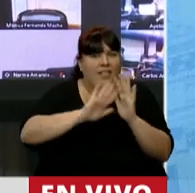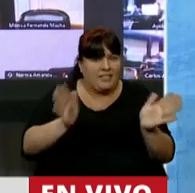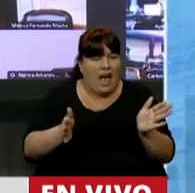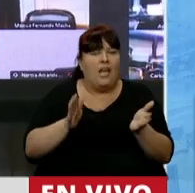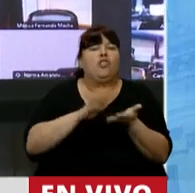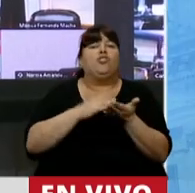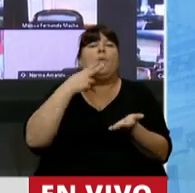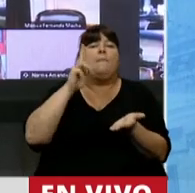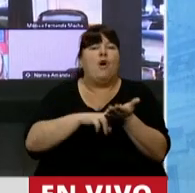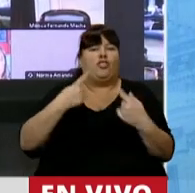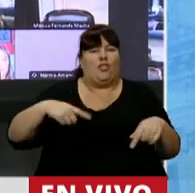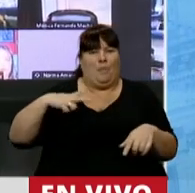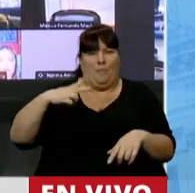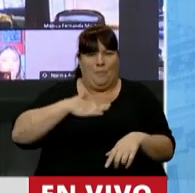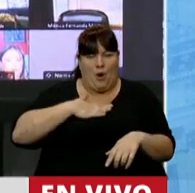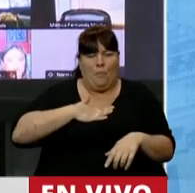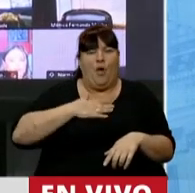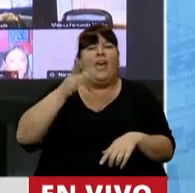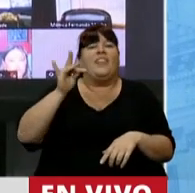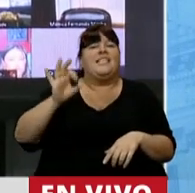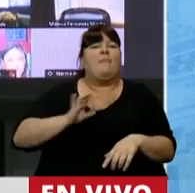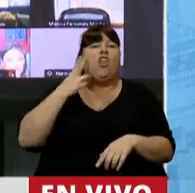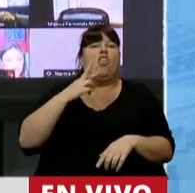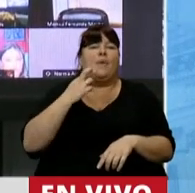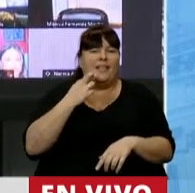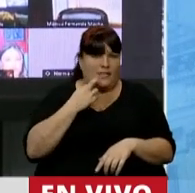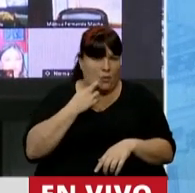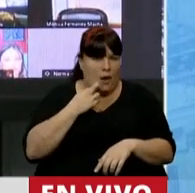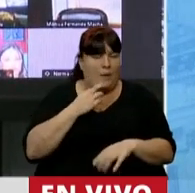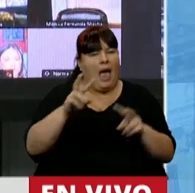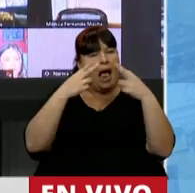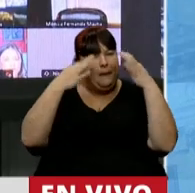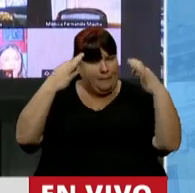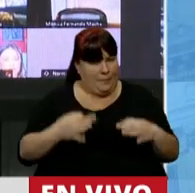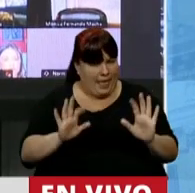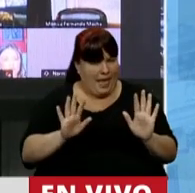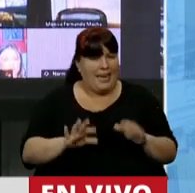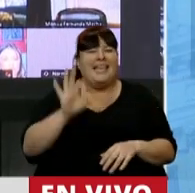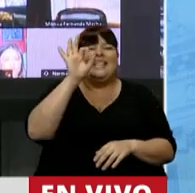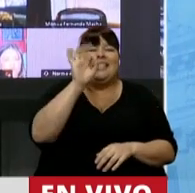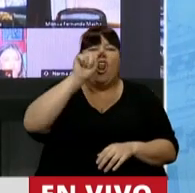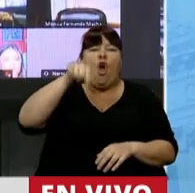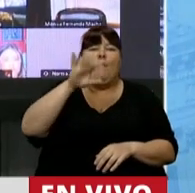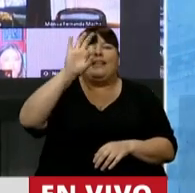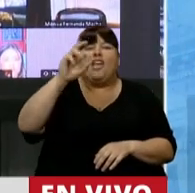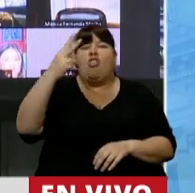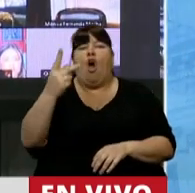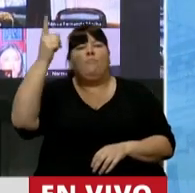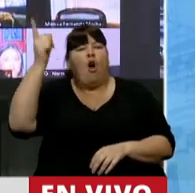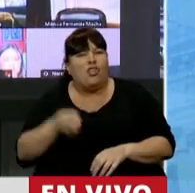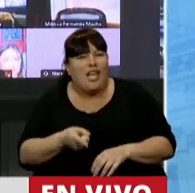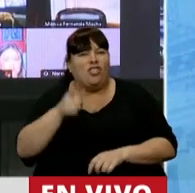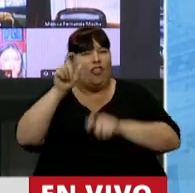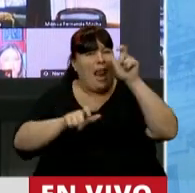sobre el impuesto a los bienes personales en diciembre del 2019. Y escúcheme bien, al 0,02%